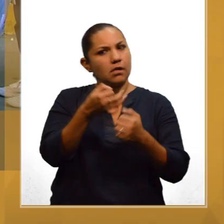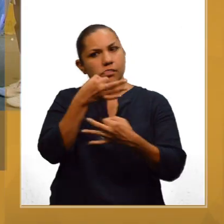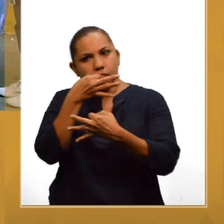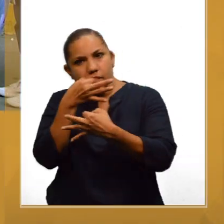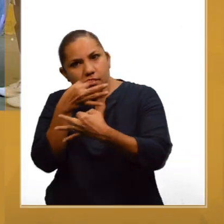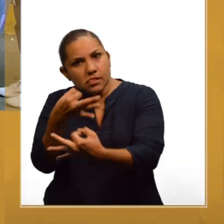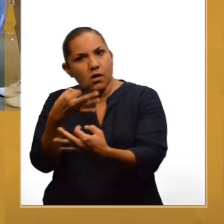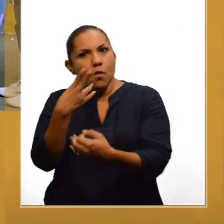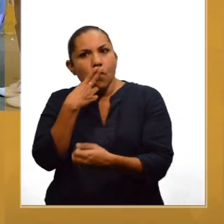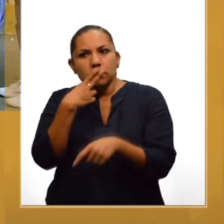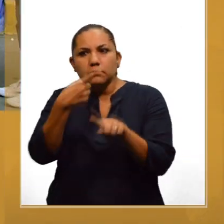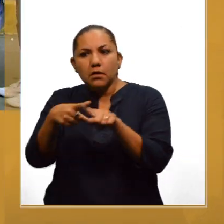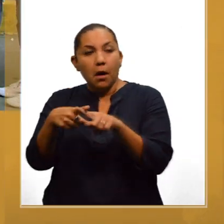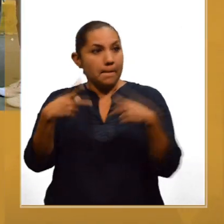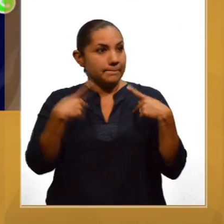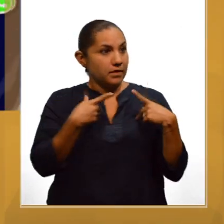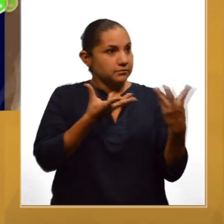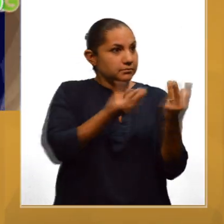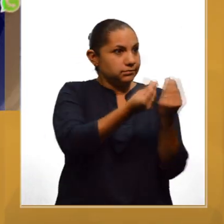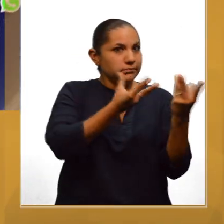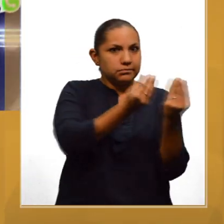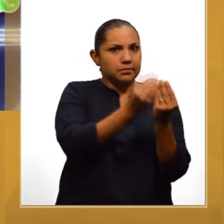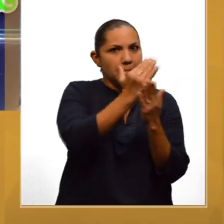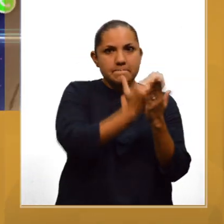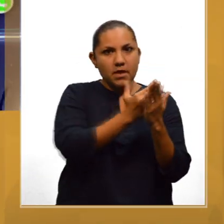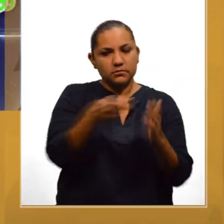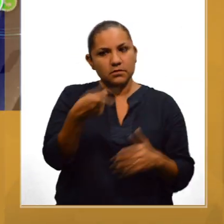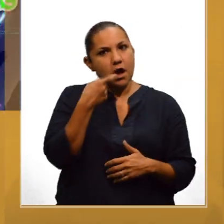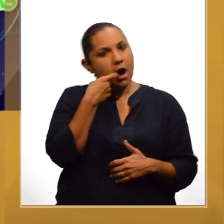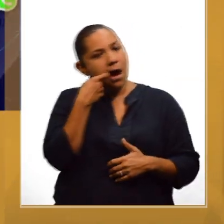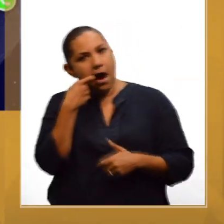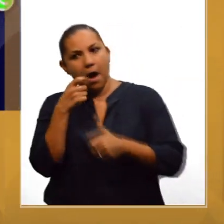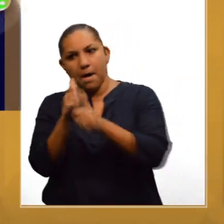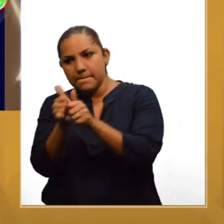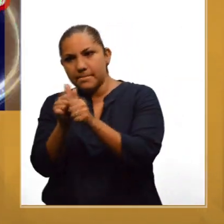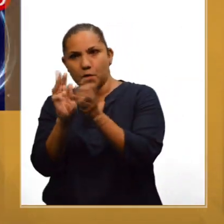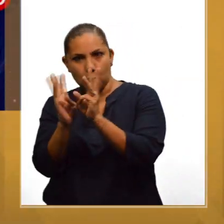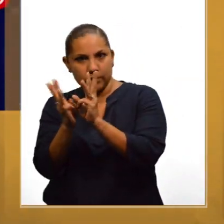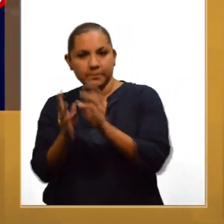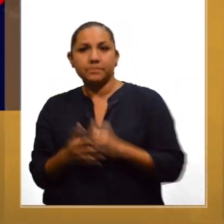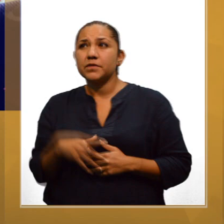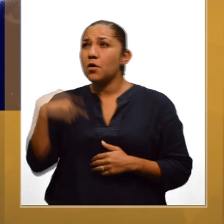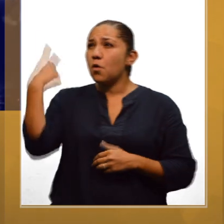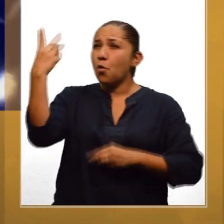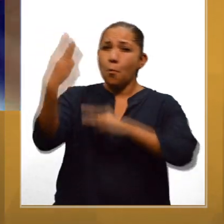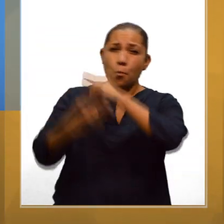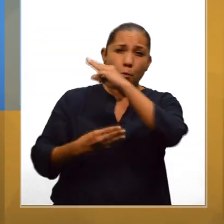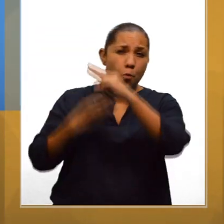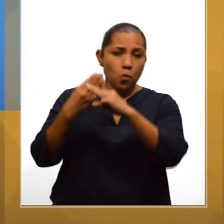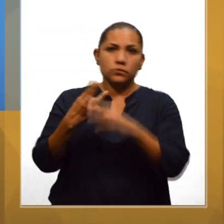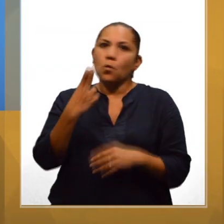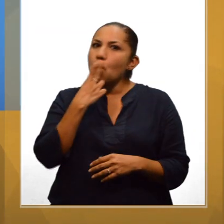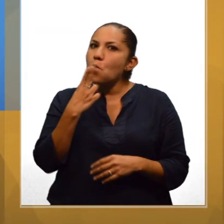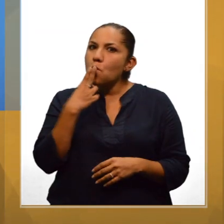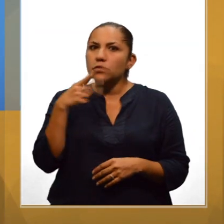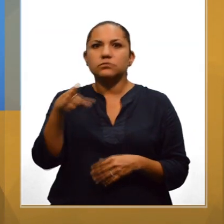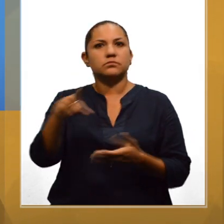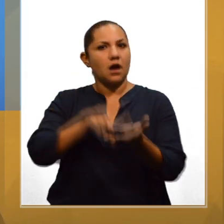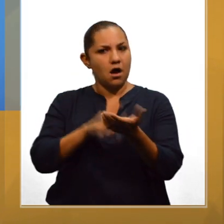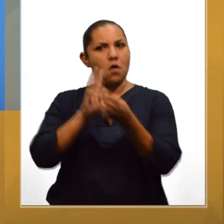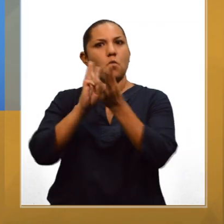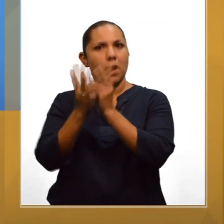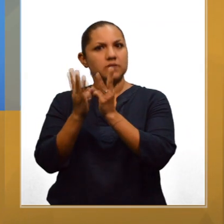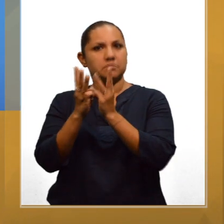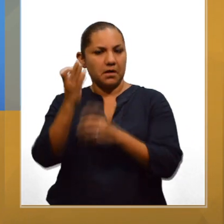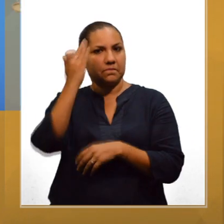pasan con las personas de su entorno. WhatsApp es la aplicación de mensajería instantánea más utilizada en todo el mundo. Cada día millones de